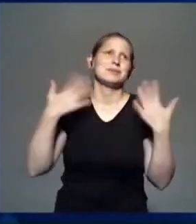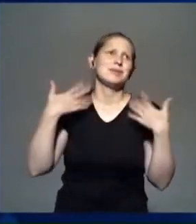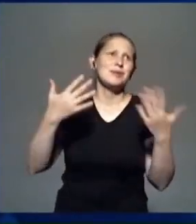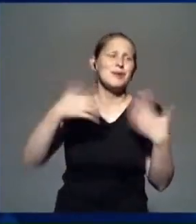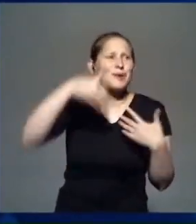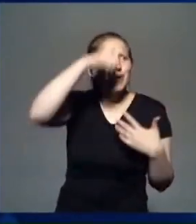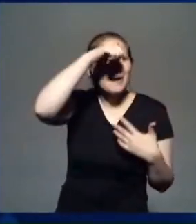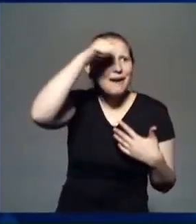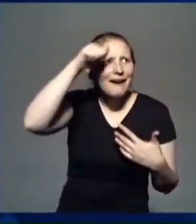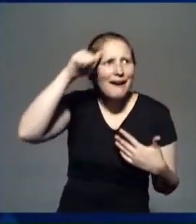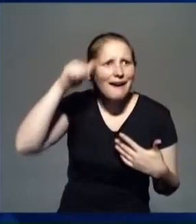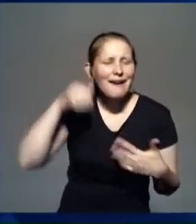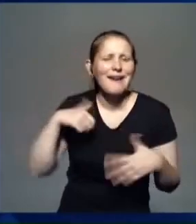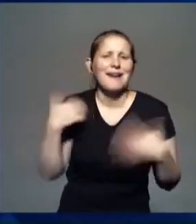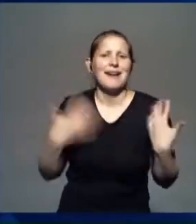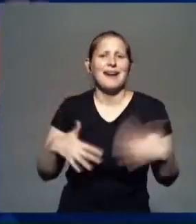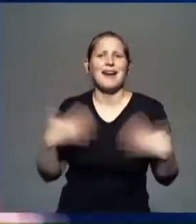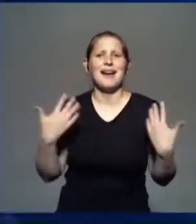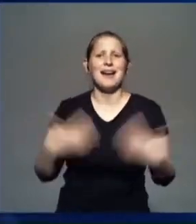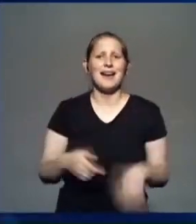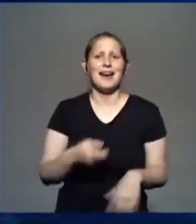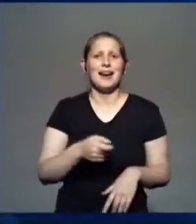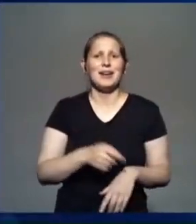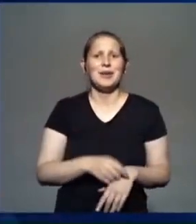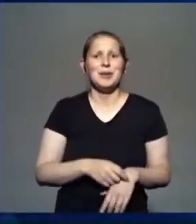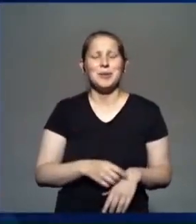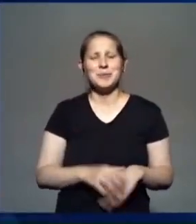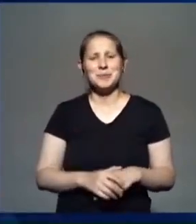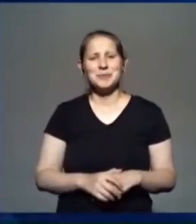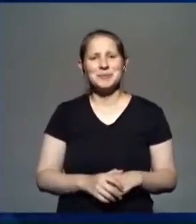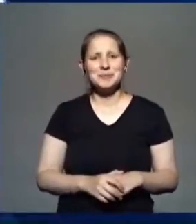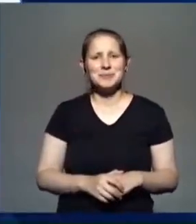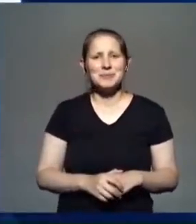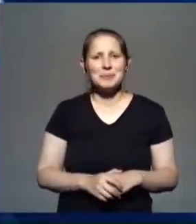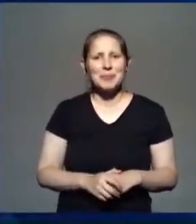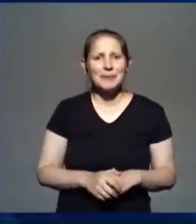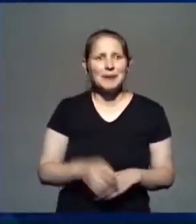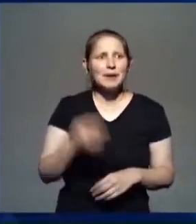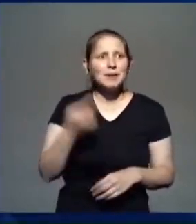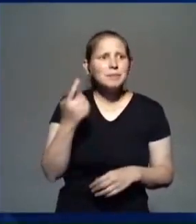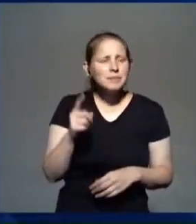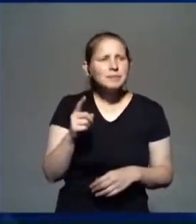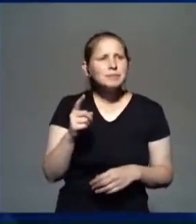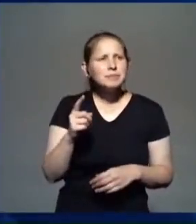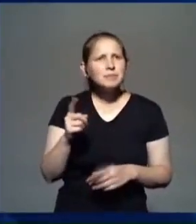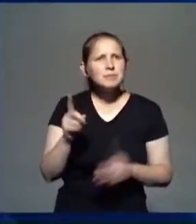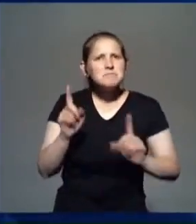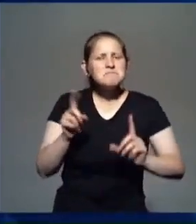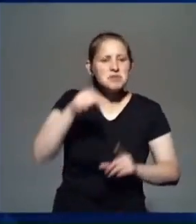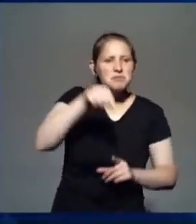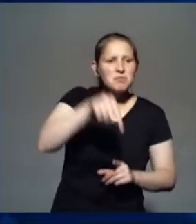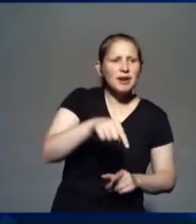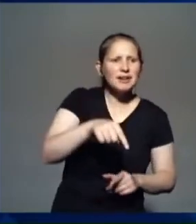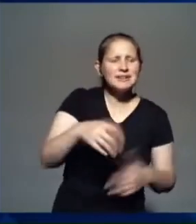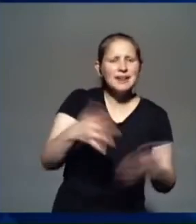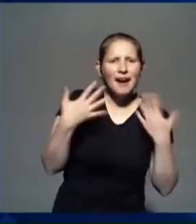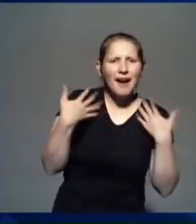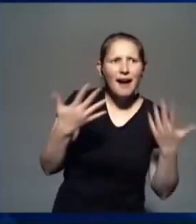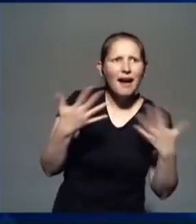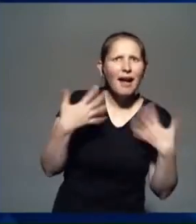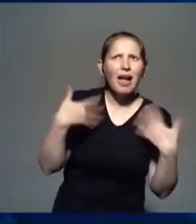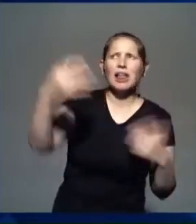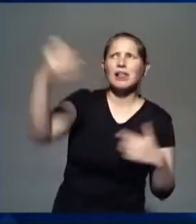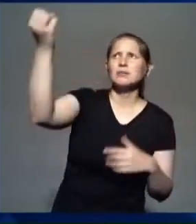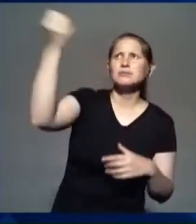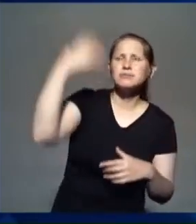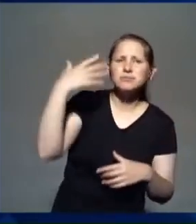Imagínate ahí, había agua en Sicar, ¿por qué se tiene que ir diez cuadras? Porque va una hora